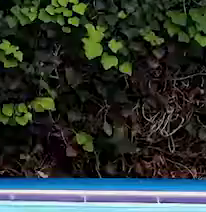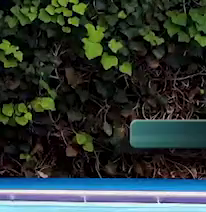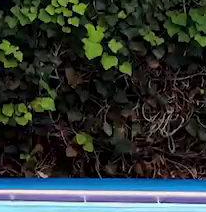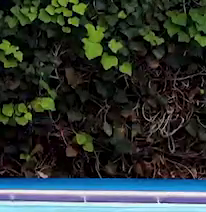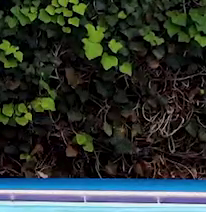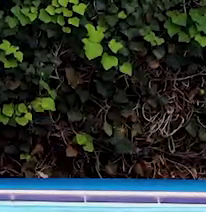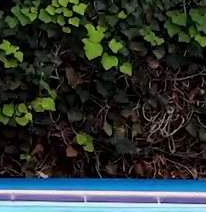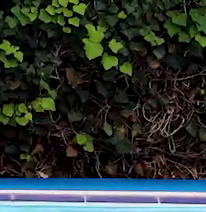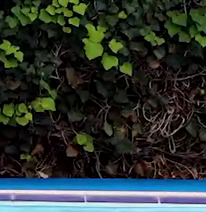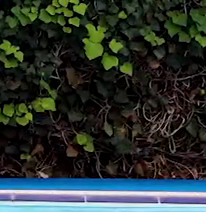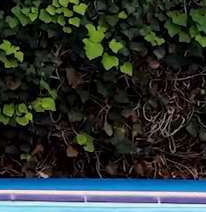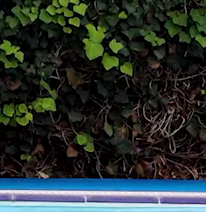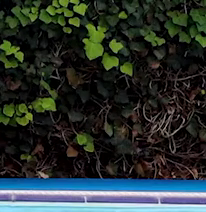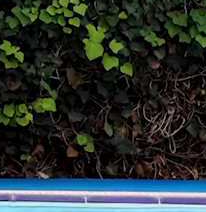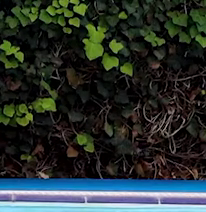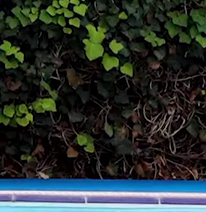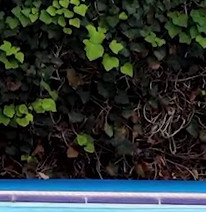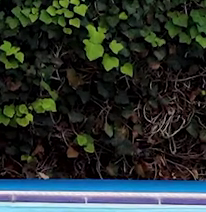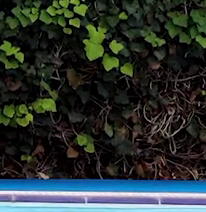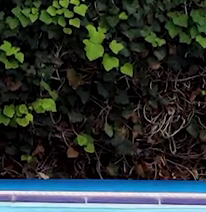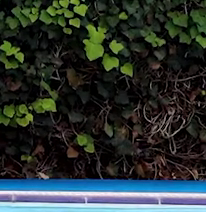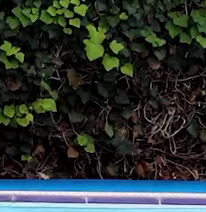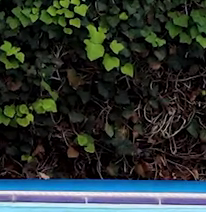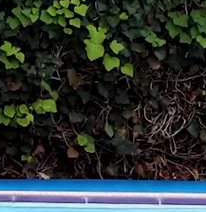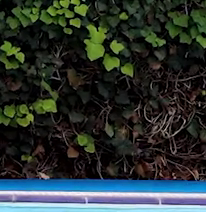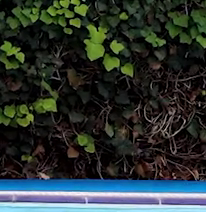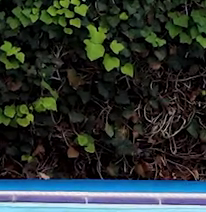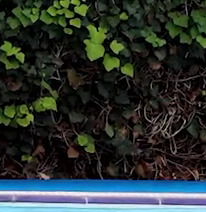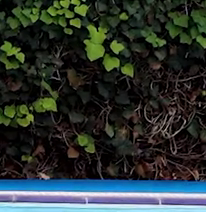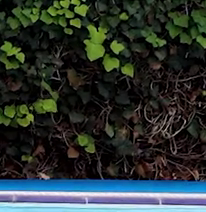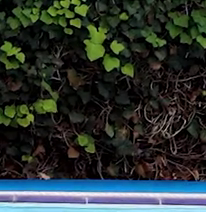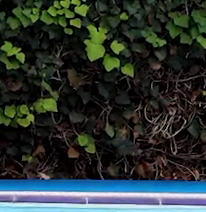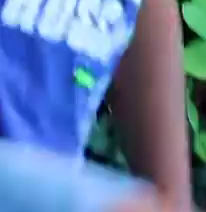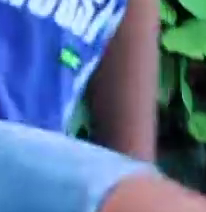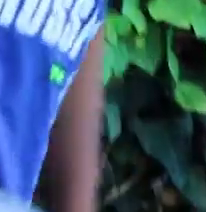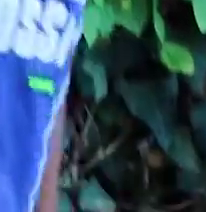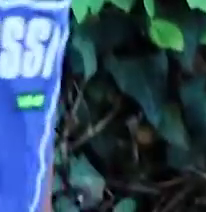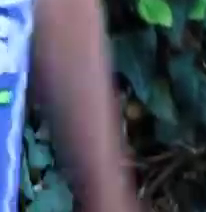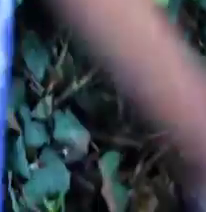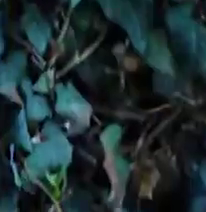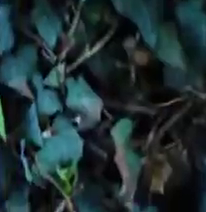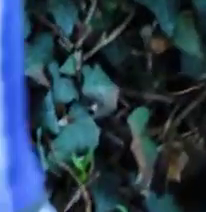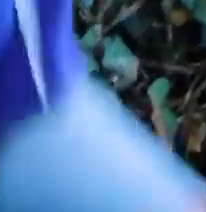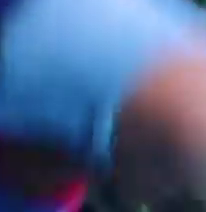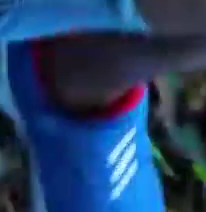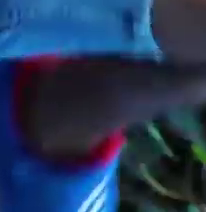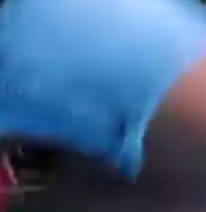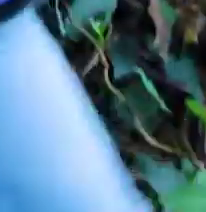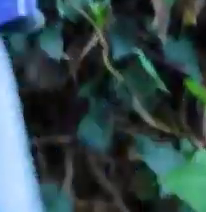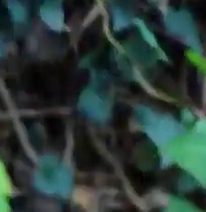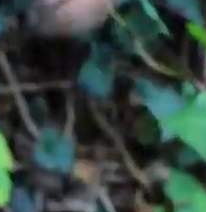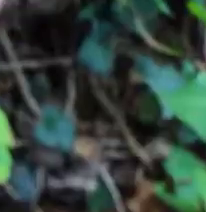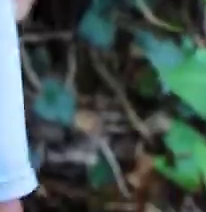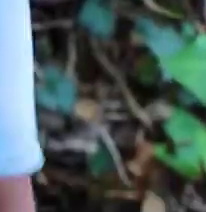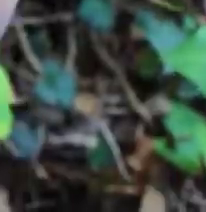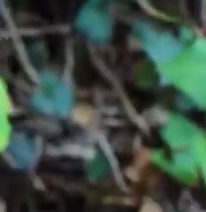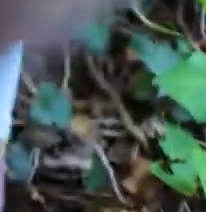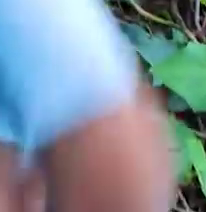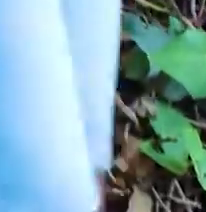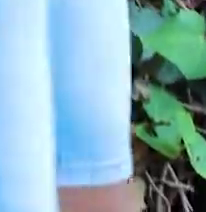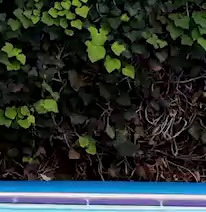Nos ponemos en posición y elevamos rodilla derecha, mano derecha. Muy bien. Izquierda.